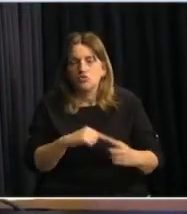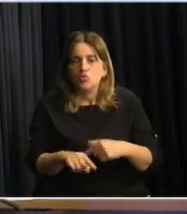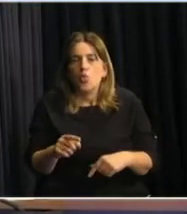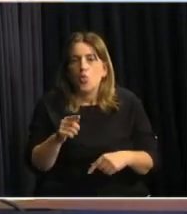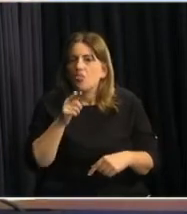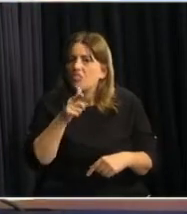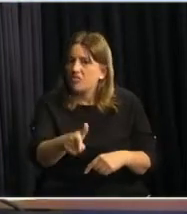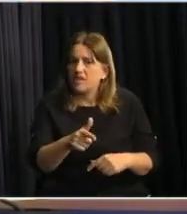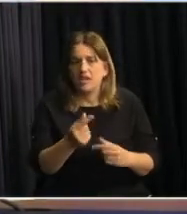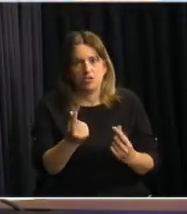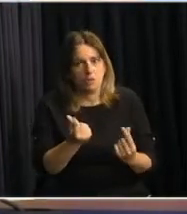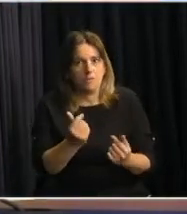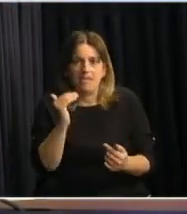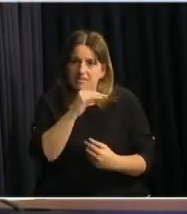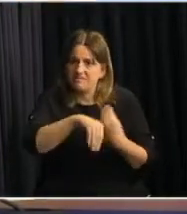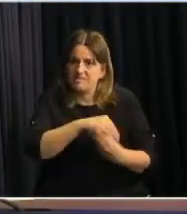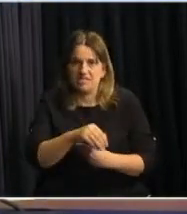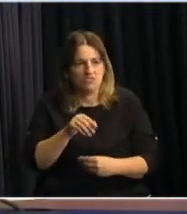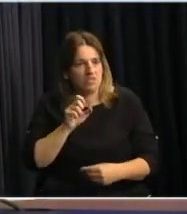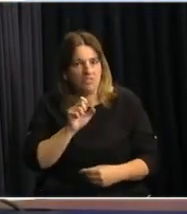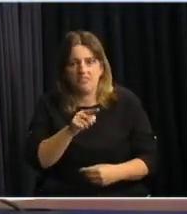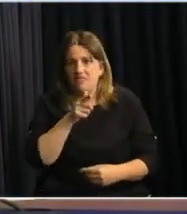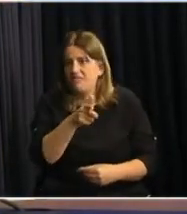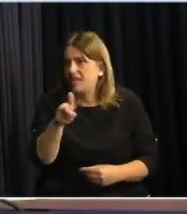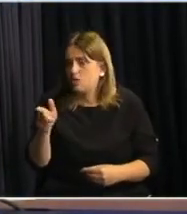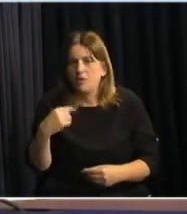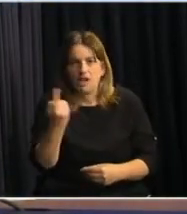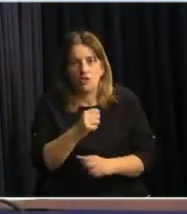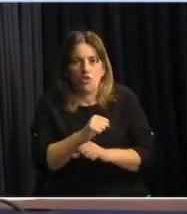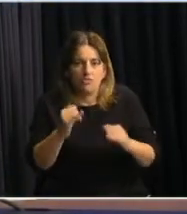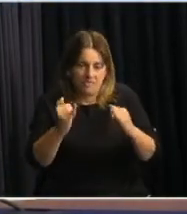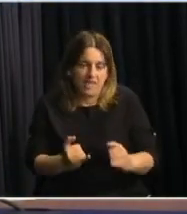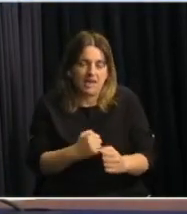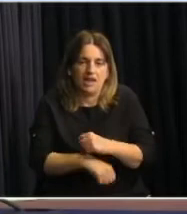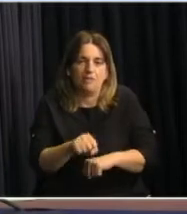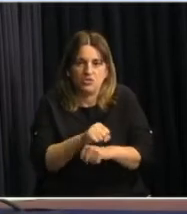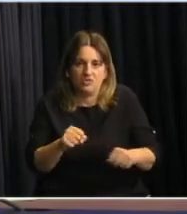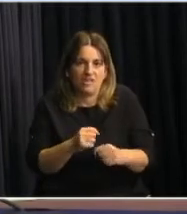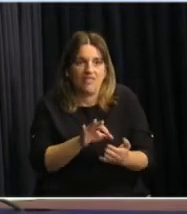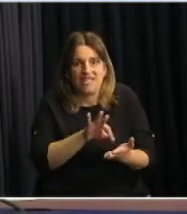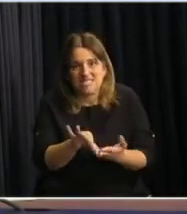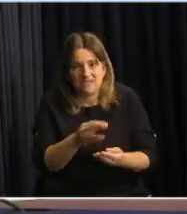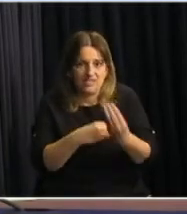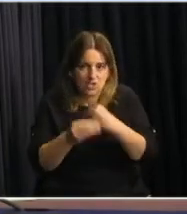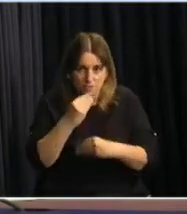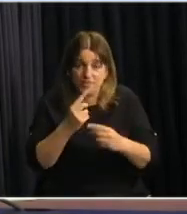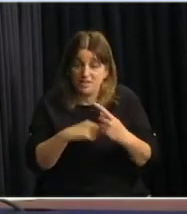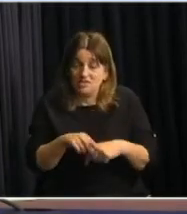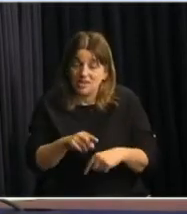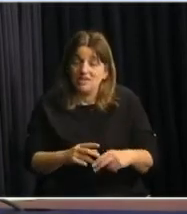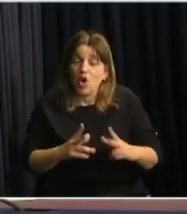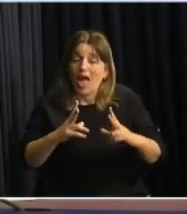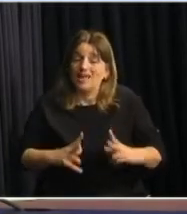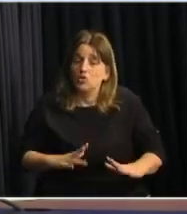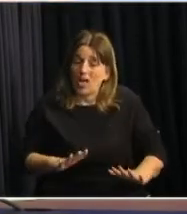directo a la cuenta de la asignación familiar para que nadie se quede sin estas prestaciones. Así que esta ha sido la actitud